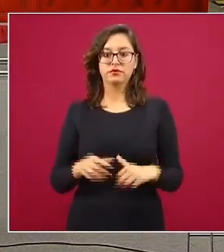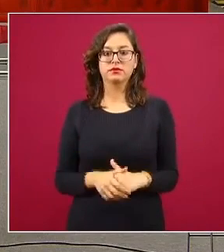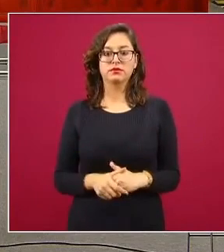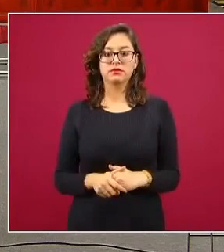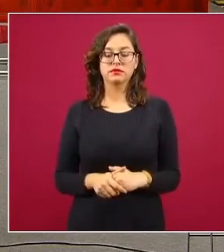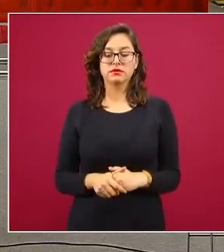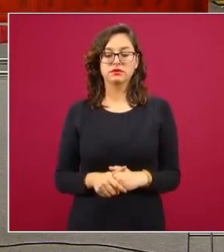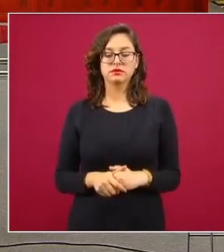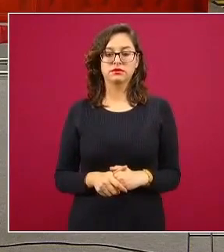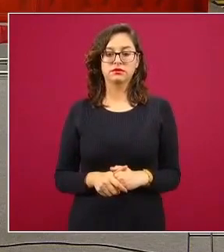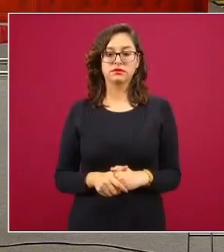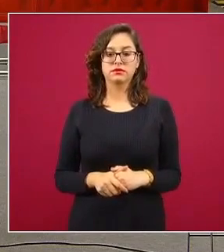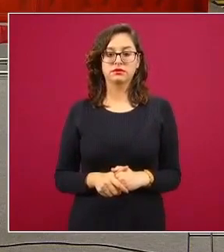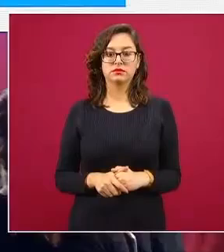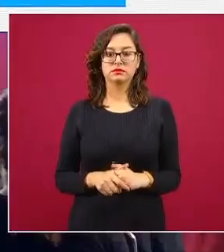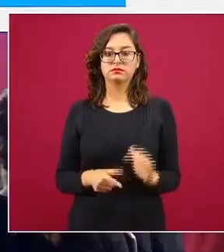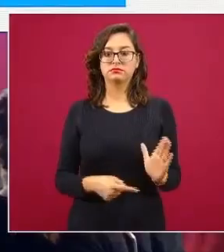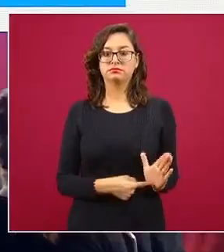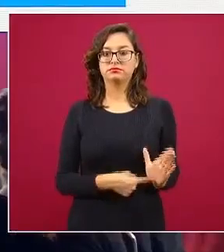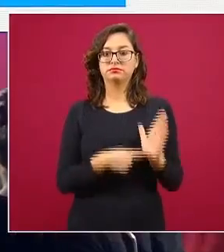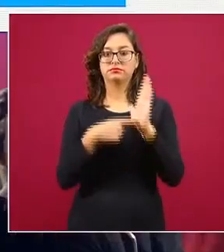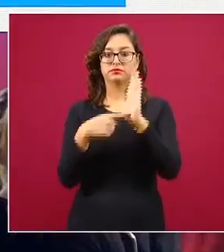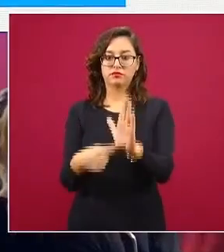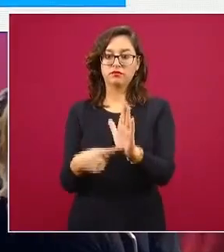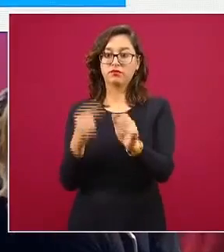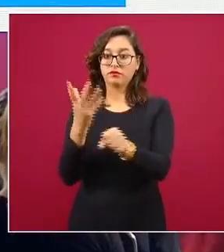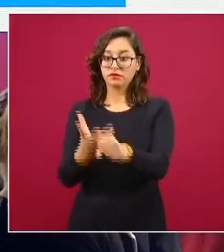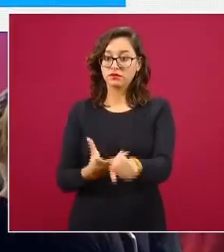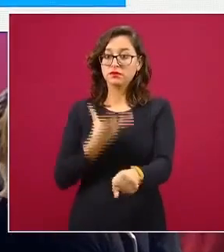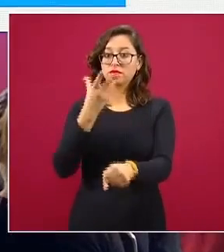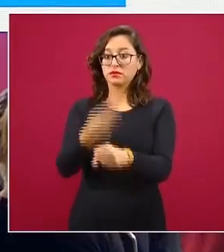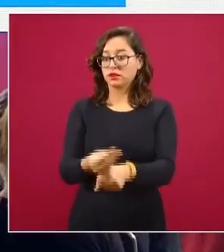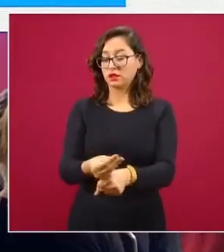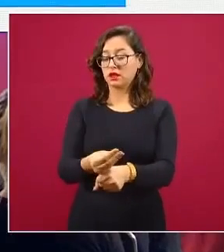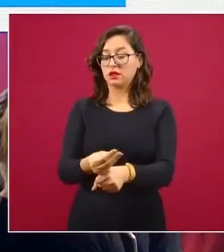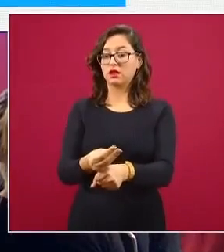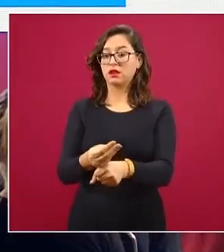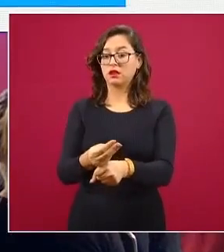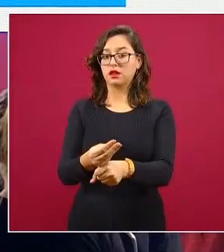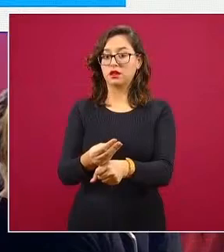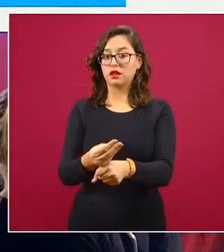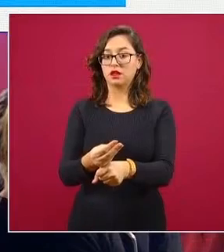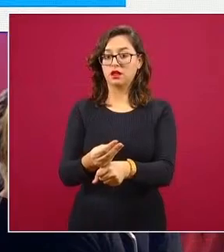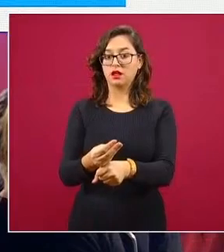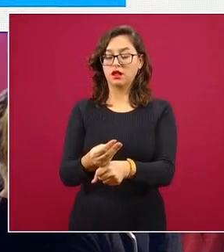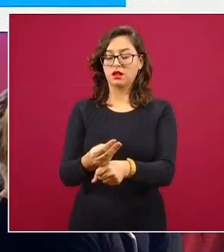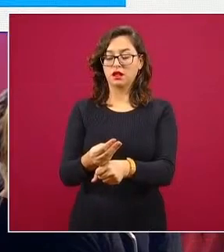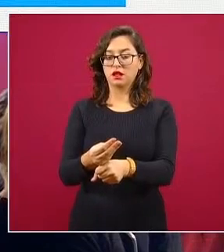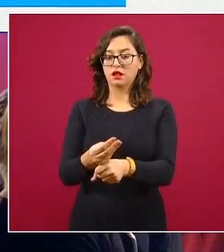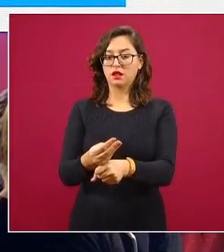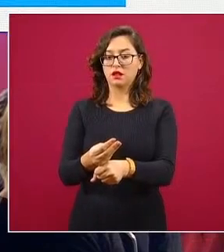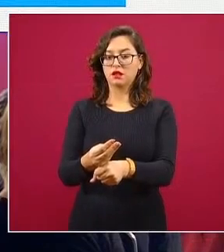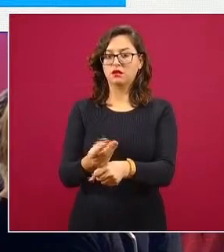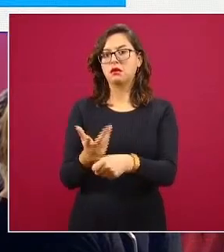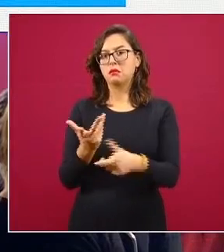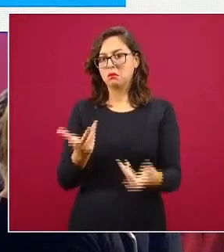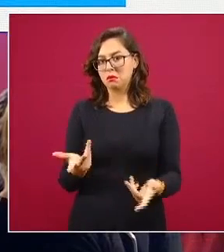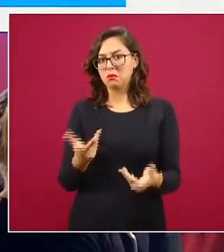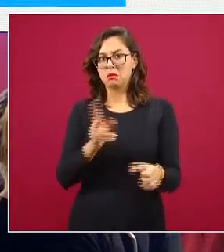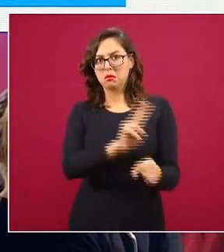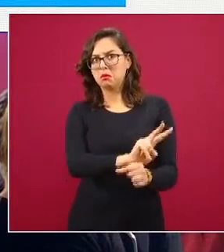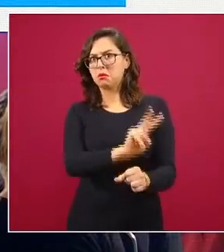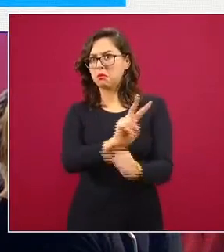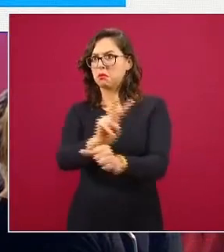un instrumento complementario a las herramientas vigentes